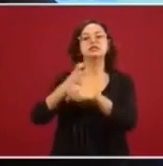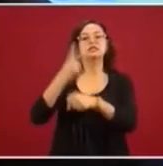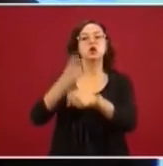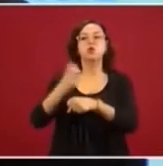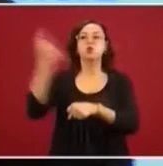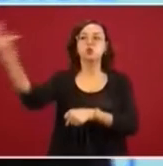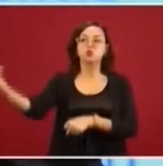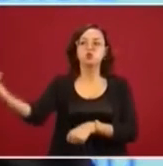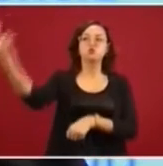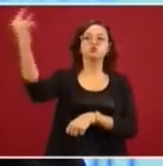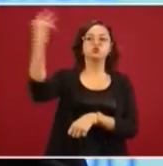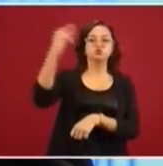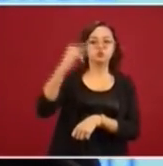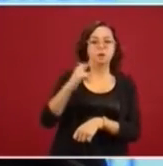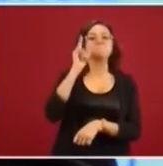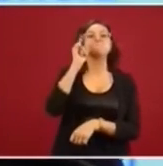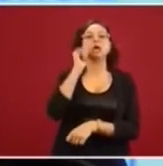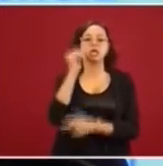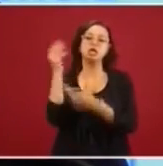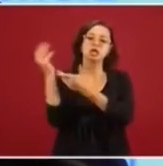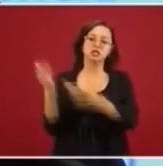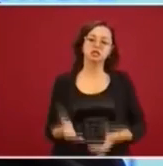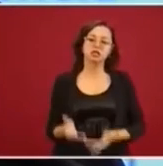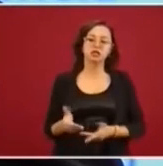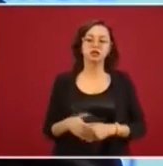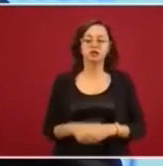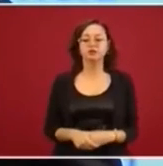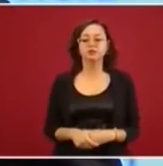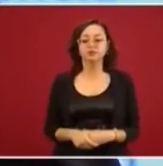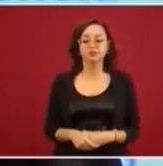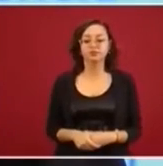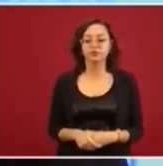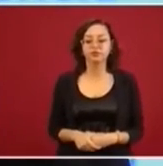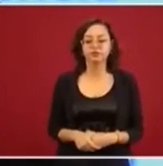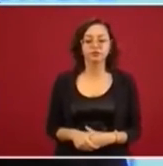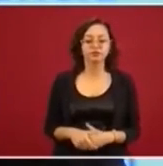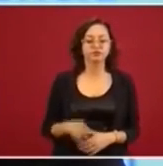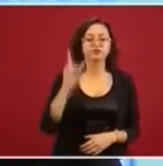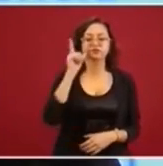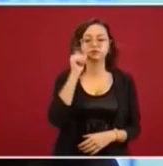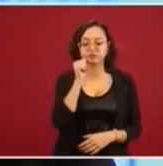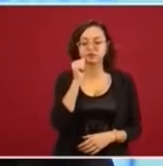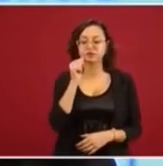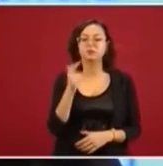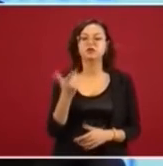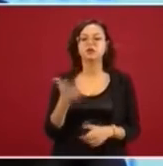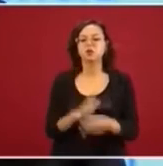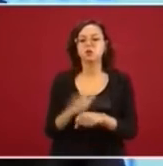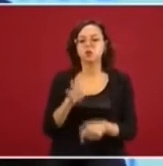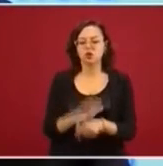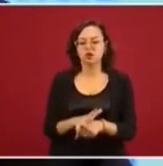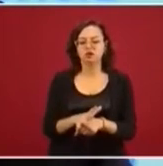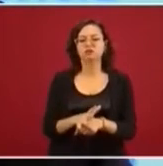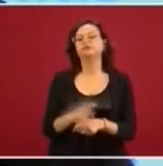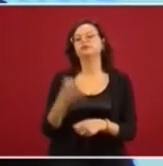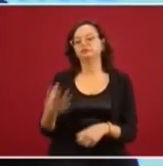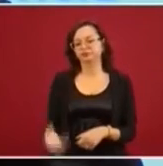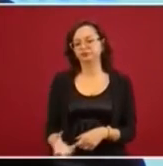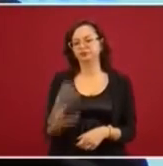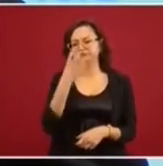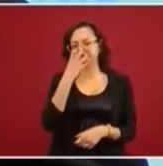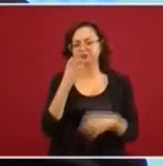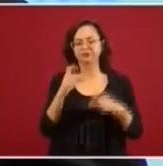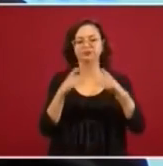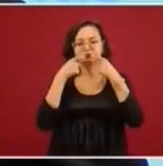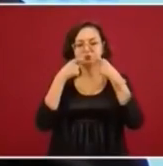mañana tenemos el segundo vuelo, vamos a recibir mascarillas o cubrebocas, como les decimos